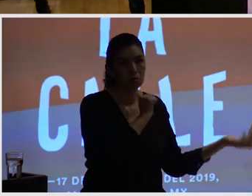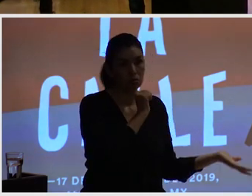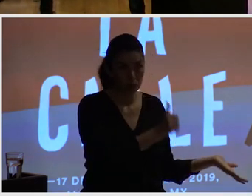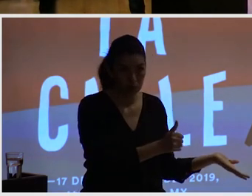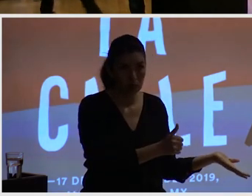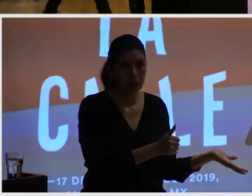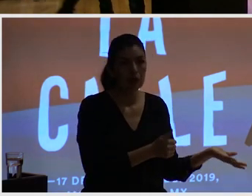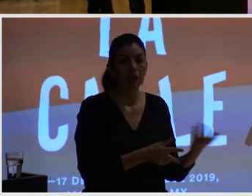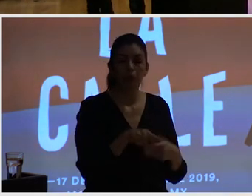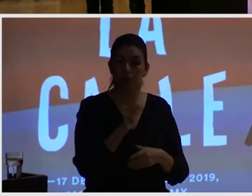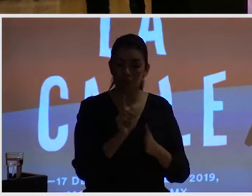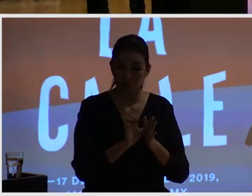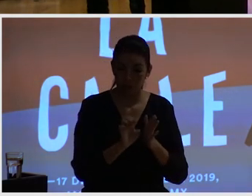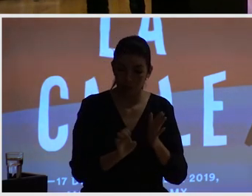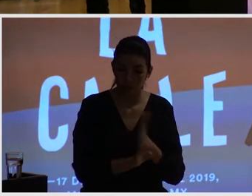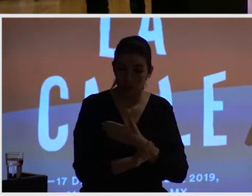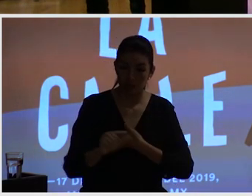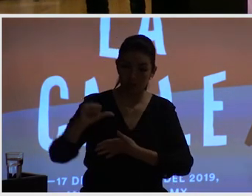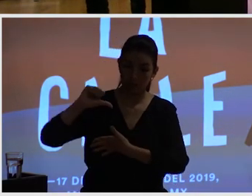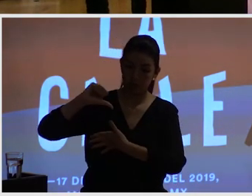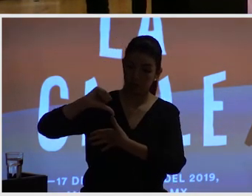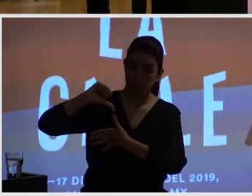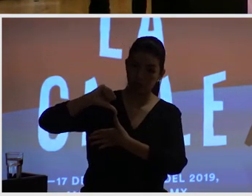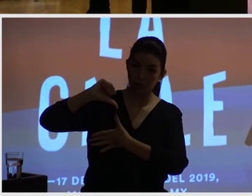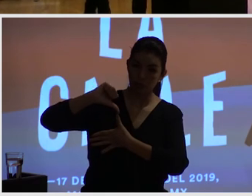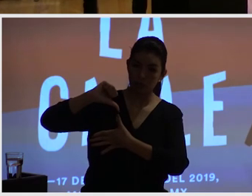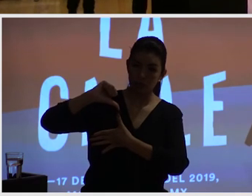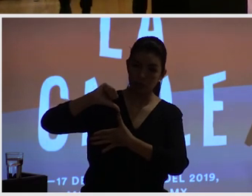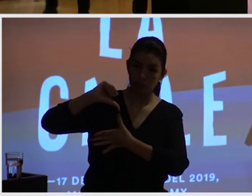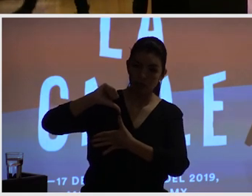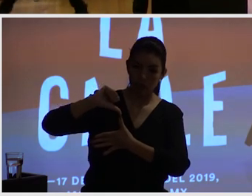antiguos más antiguos al tener digamos esa cultura también de la densidad